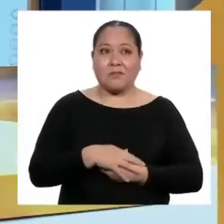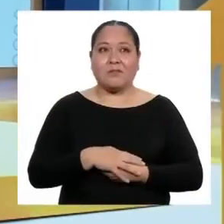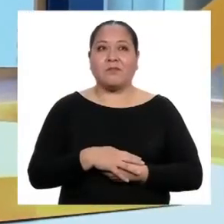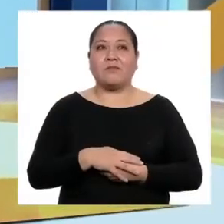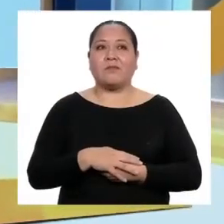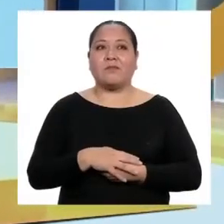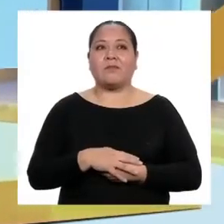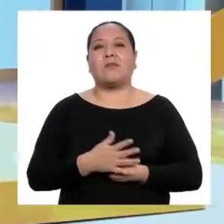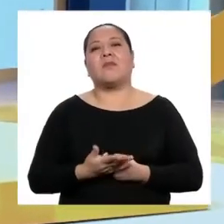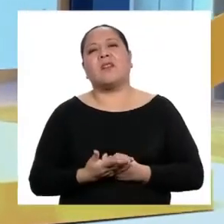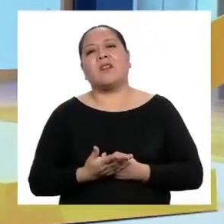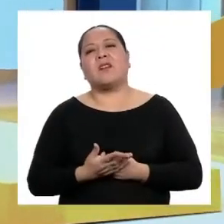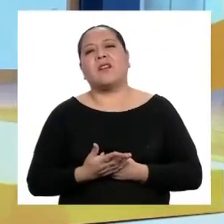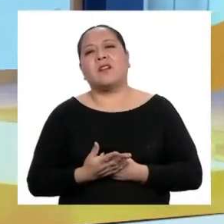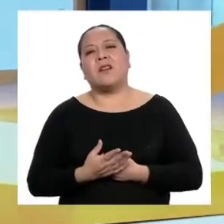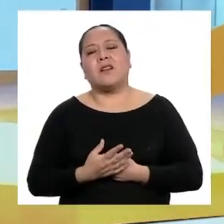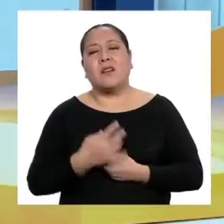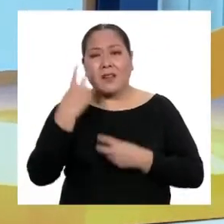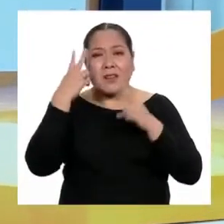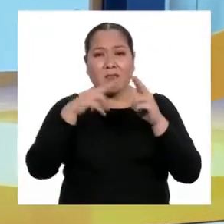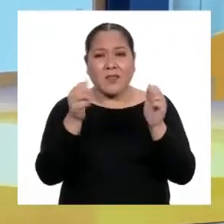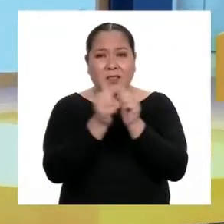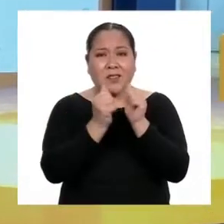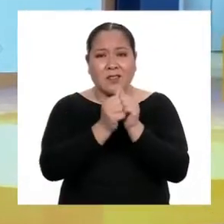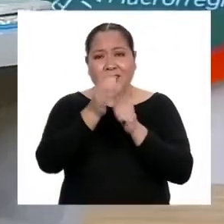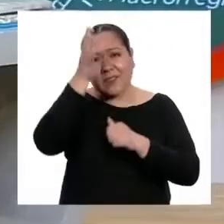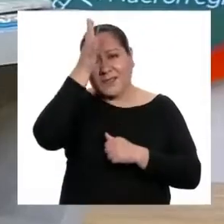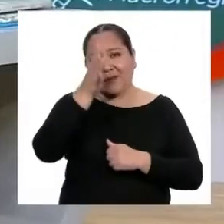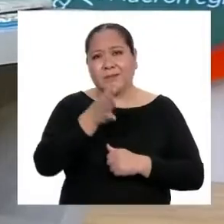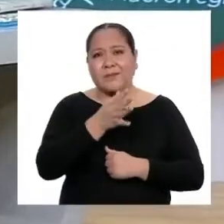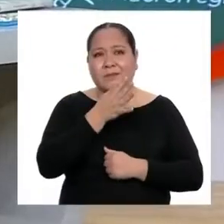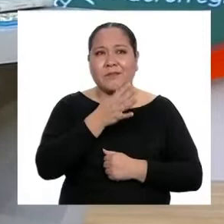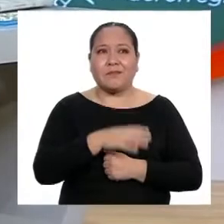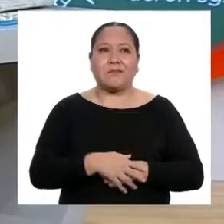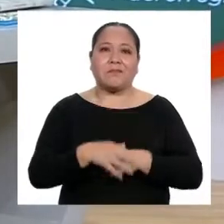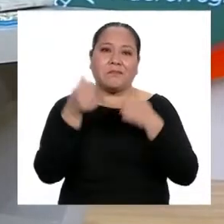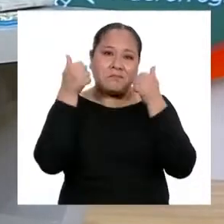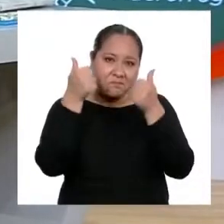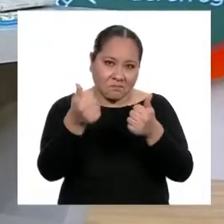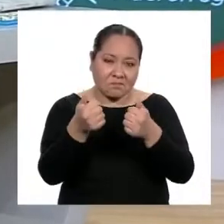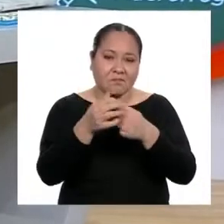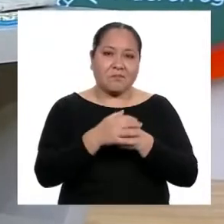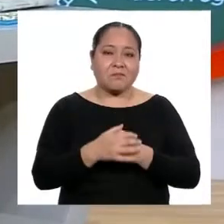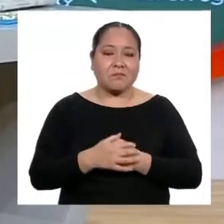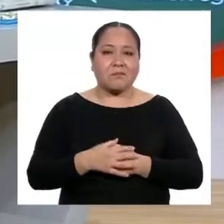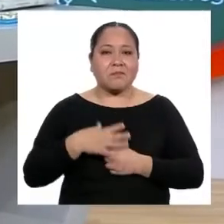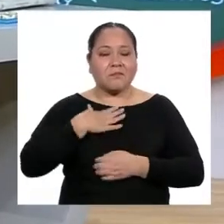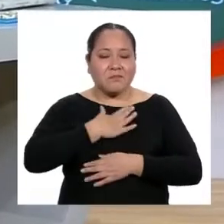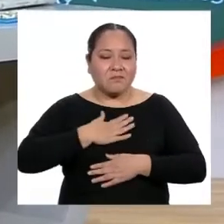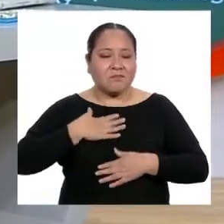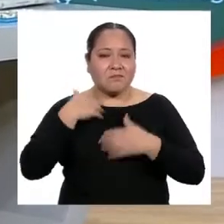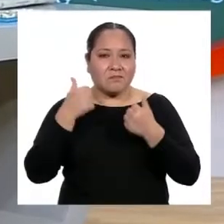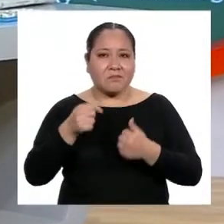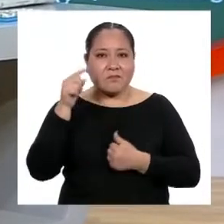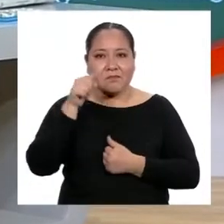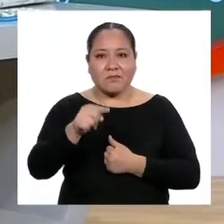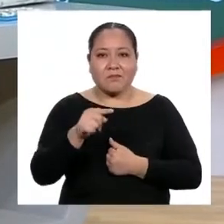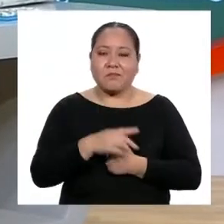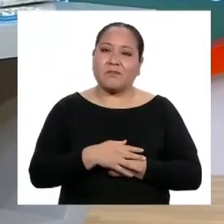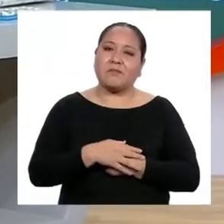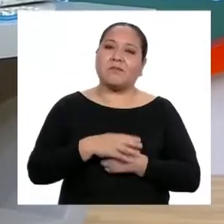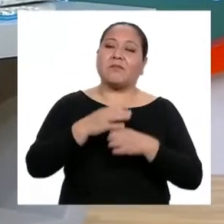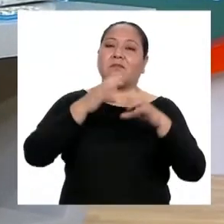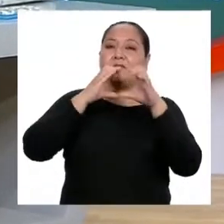¡Ay, no te creo! ¿Lo viste con tus papás? ¡Ah, qué bueno! ¡Me alegra mucho! ¿Ves? Es cuestión de